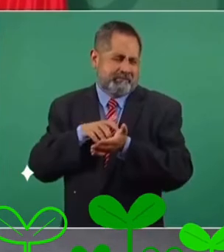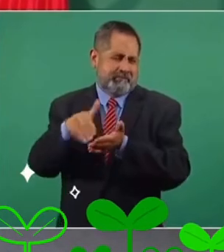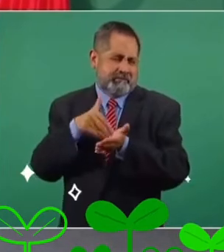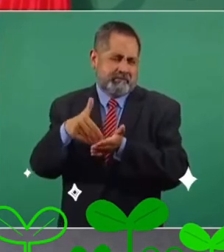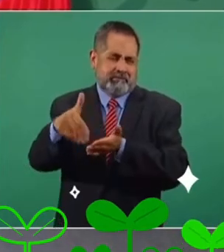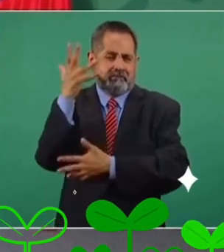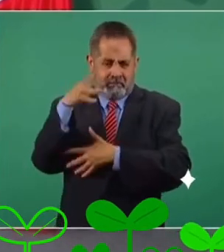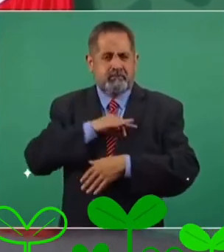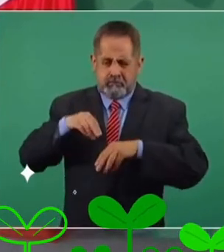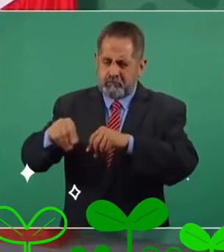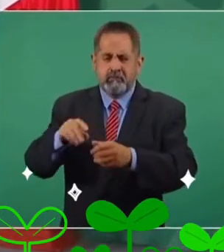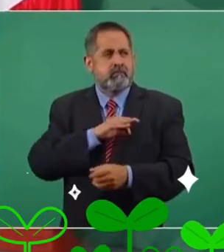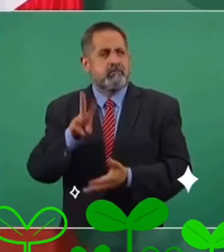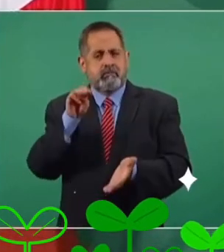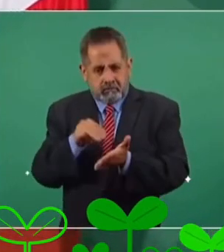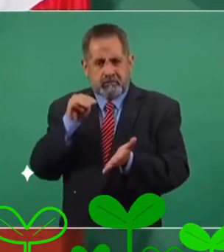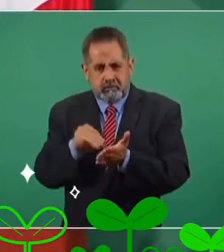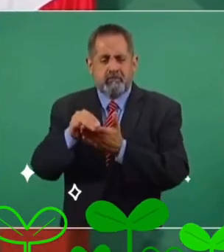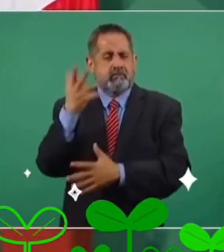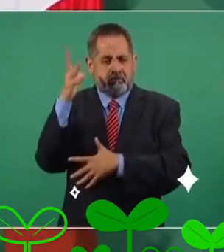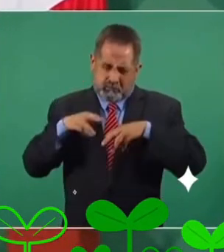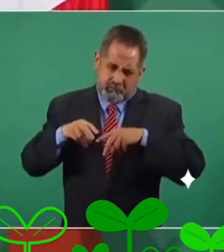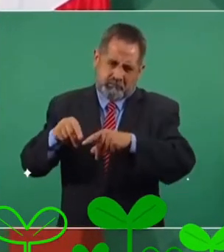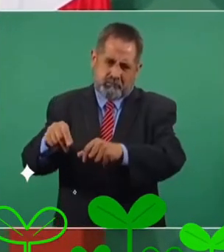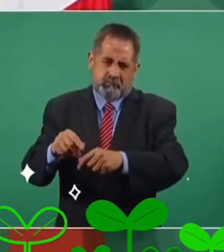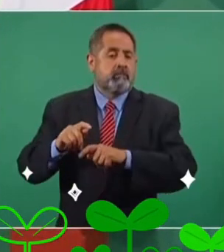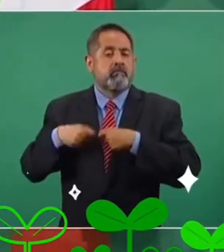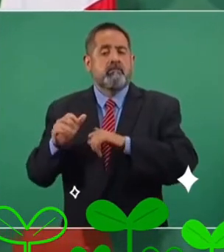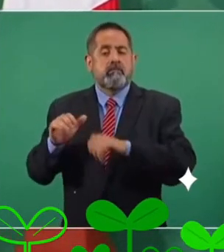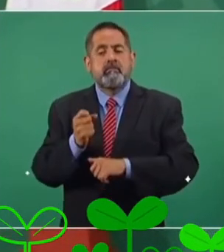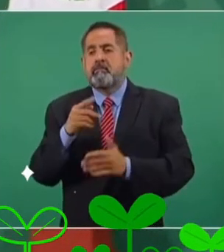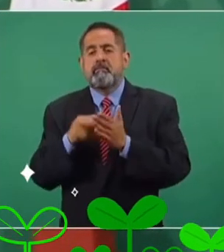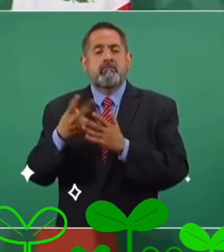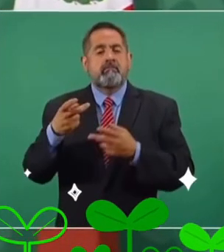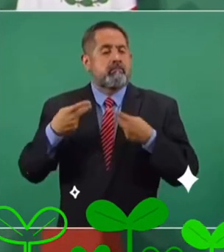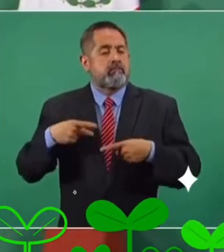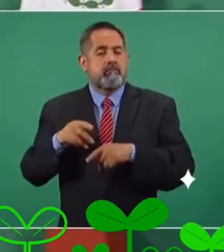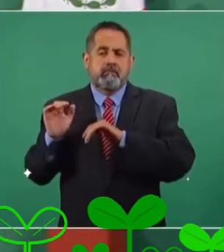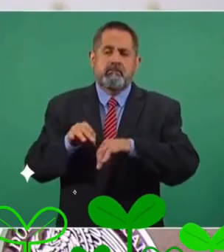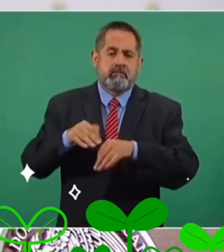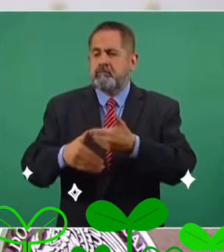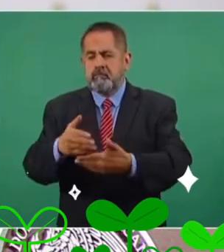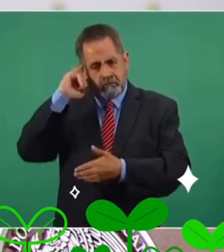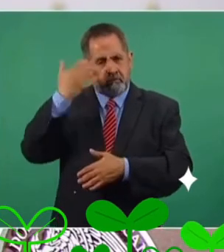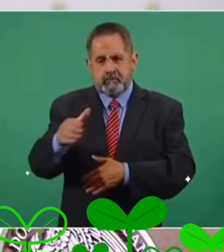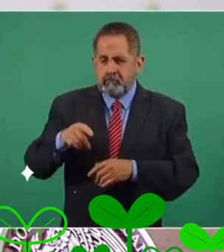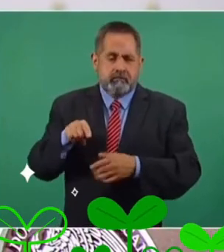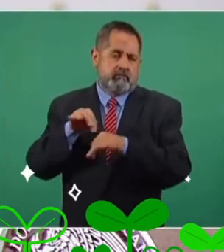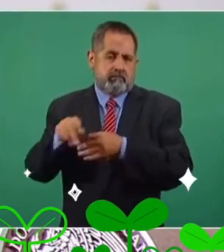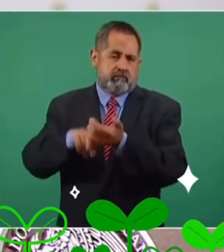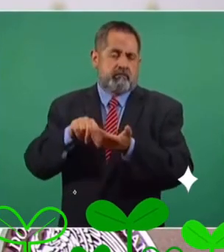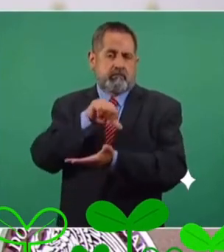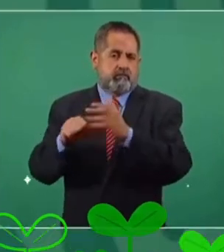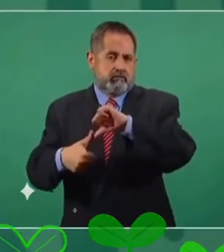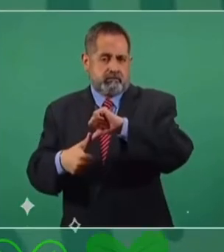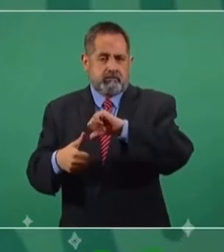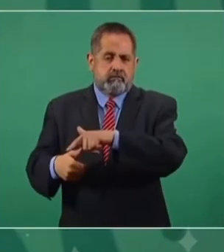millones de árboles, estamos pensando tres mil millones de árboles para dar empleo a un millón doscientos mil campesinos centroamericanos